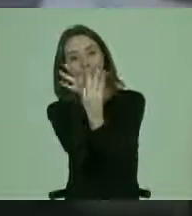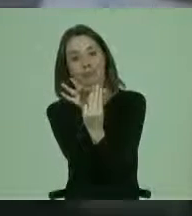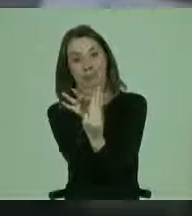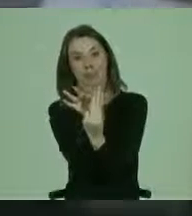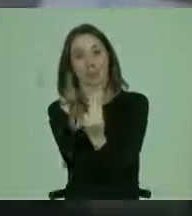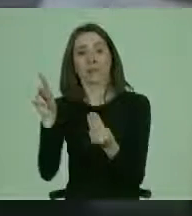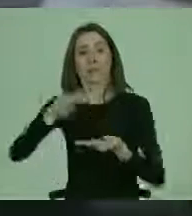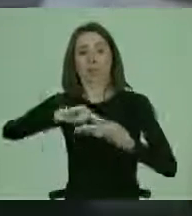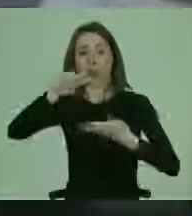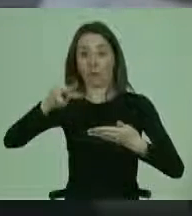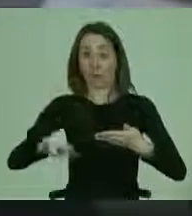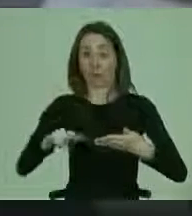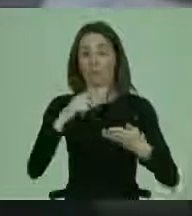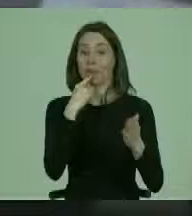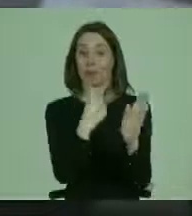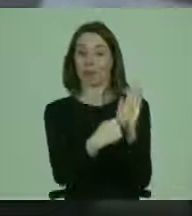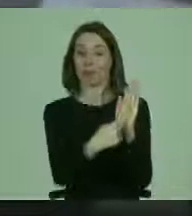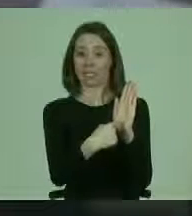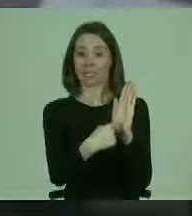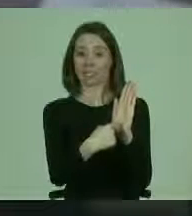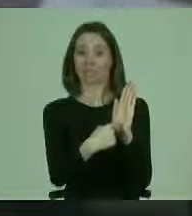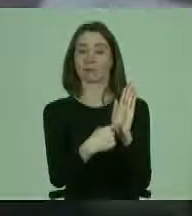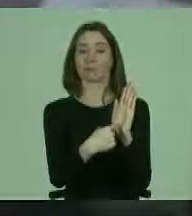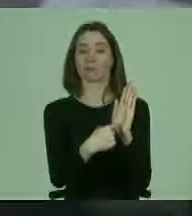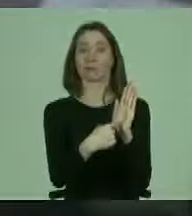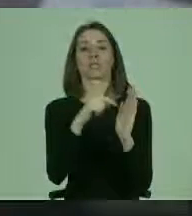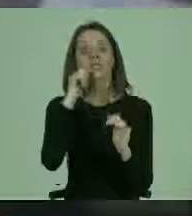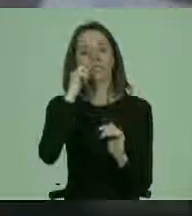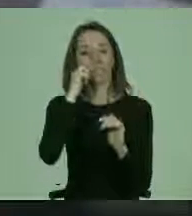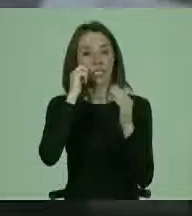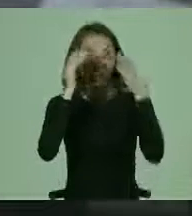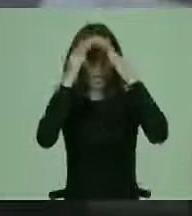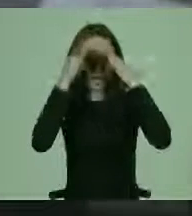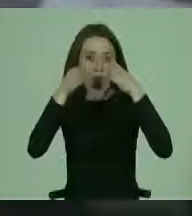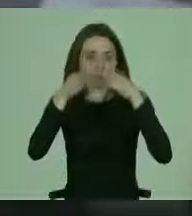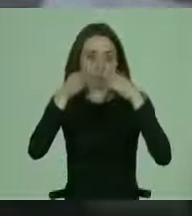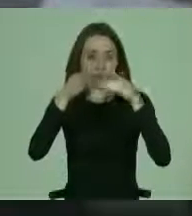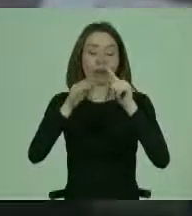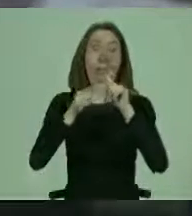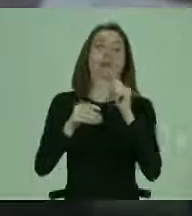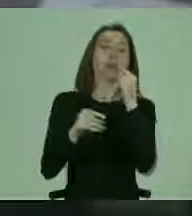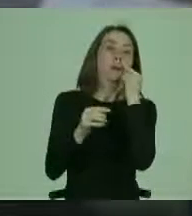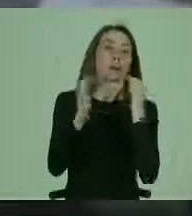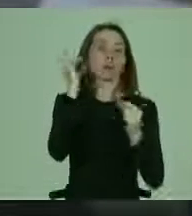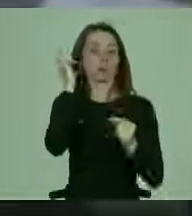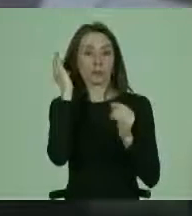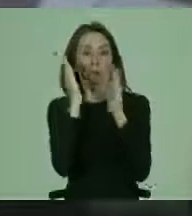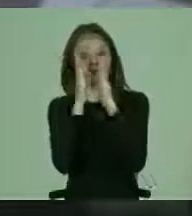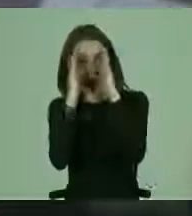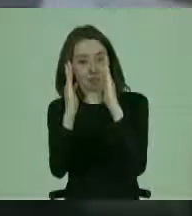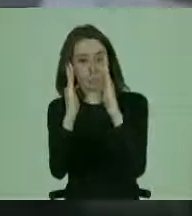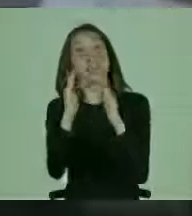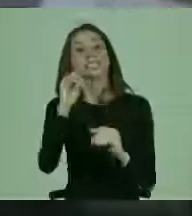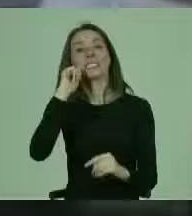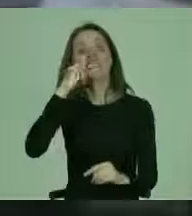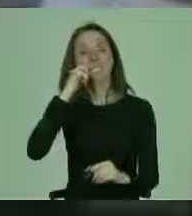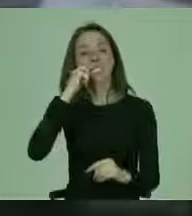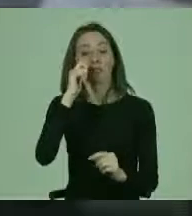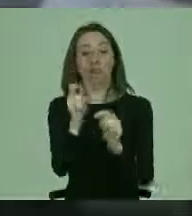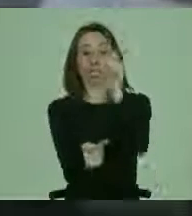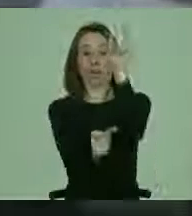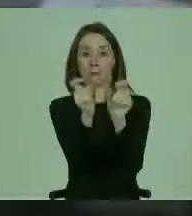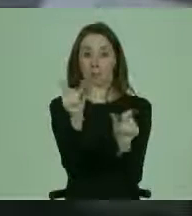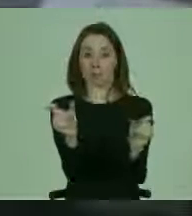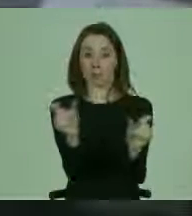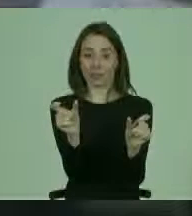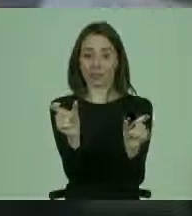convención nos dice que esto implica tener un enfoque de género y que a la vez significa que las personas